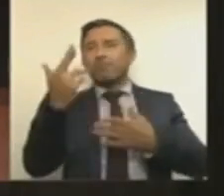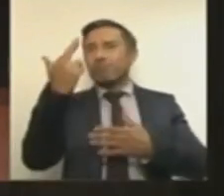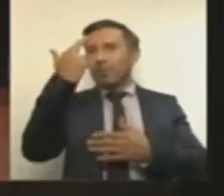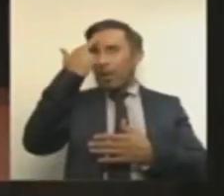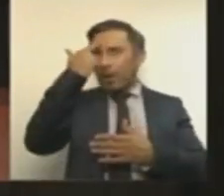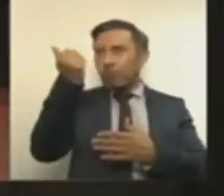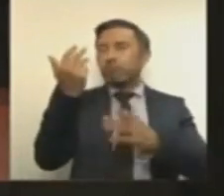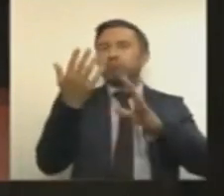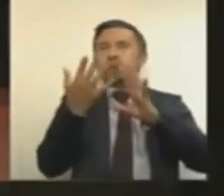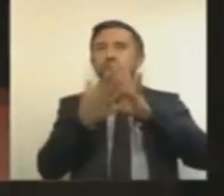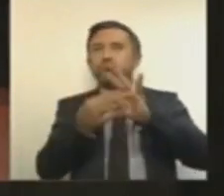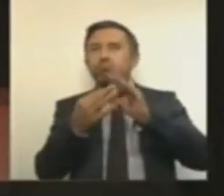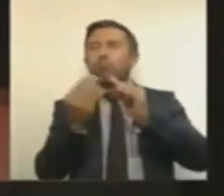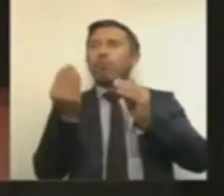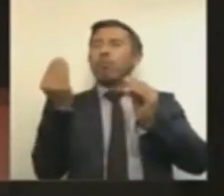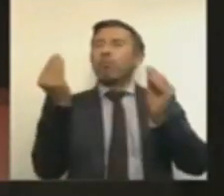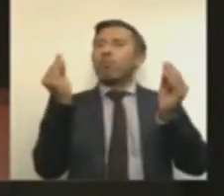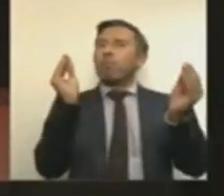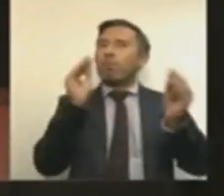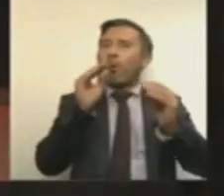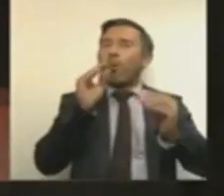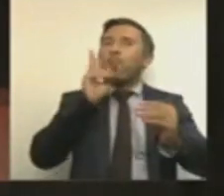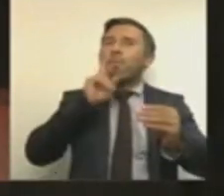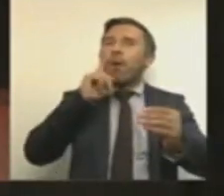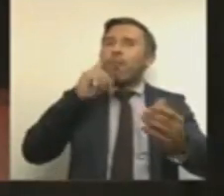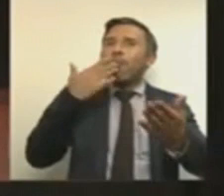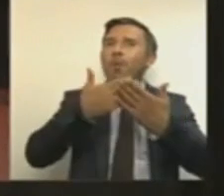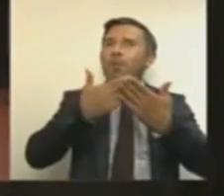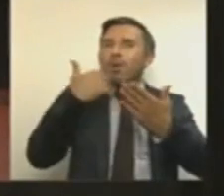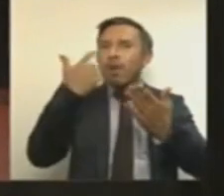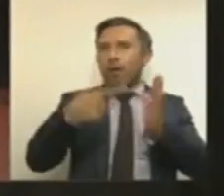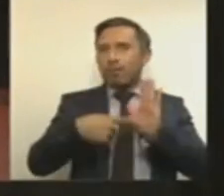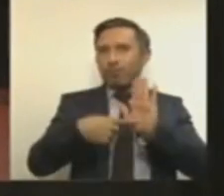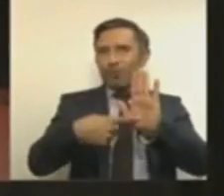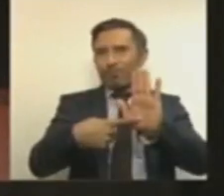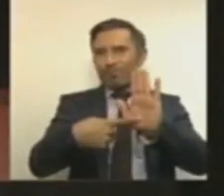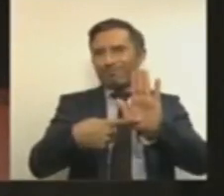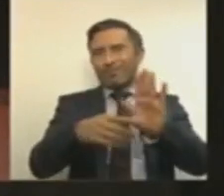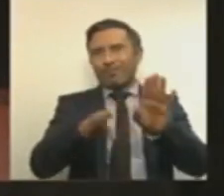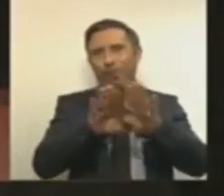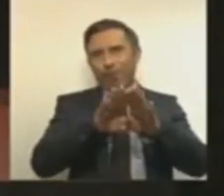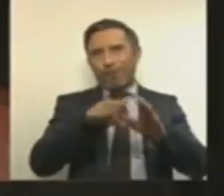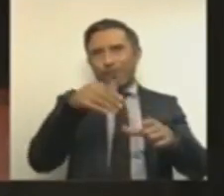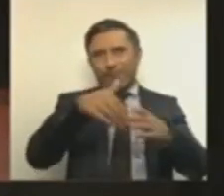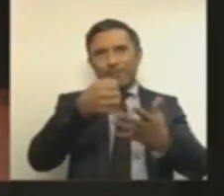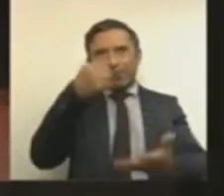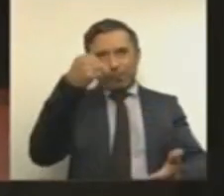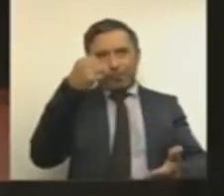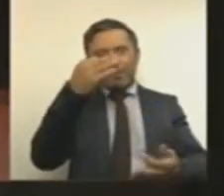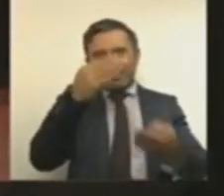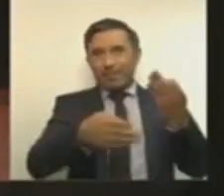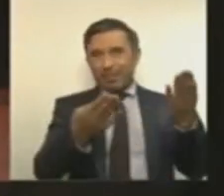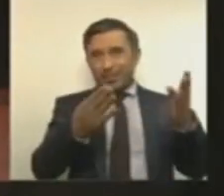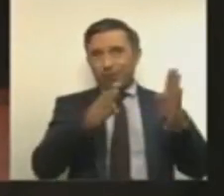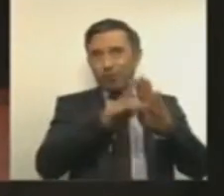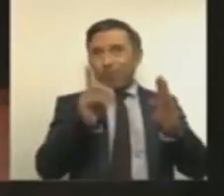que se quieren presentar aquí sobre la desaparición de los compromisos.